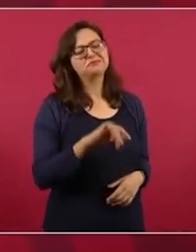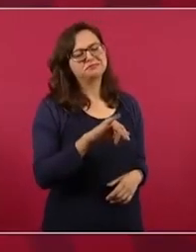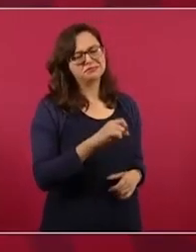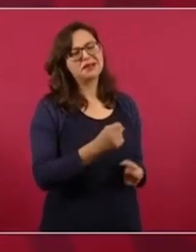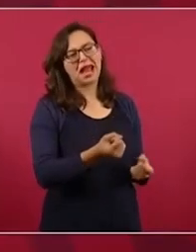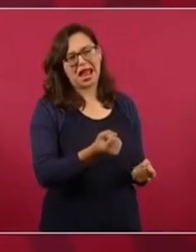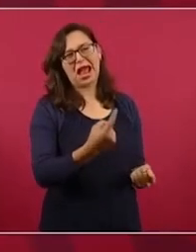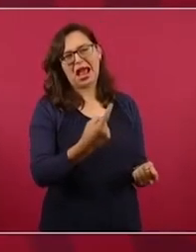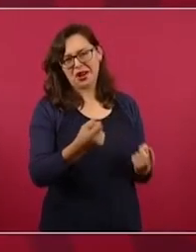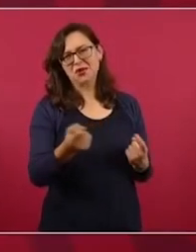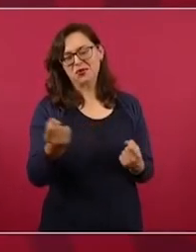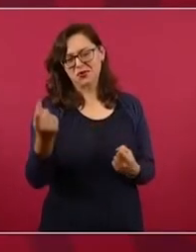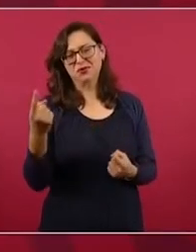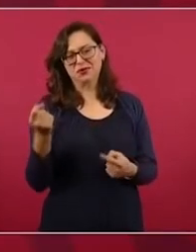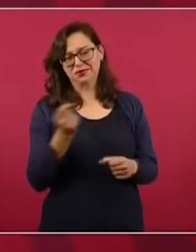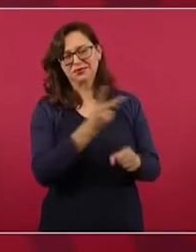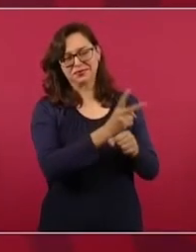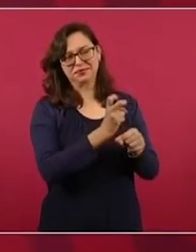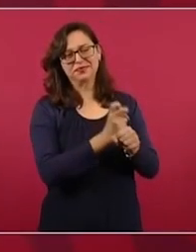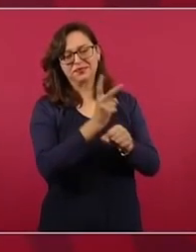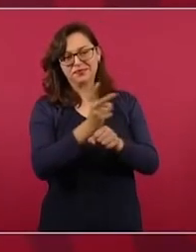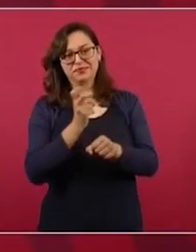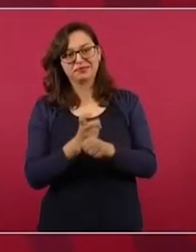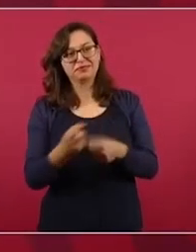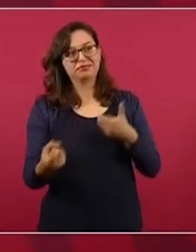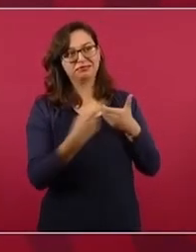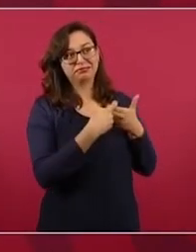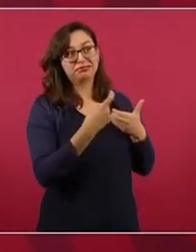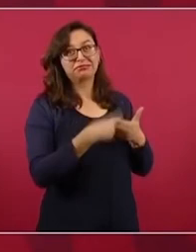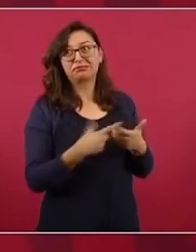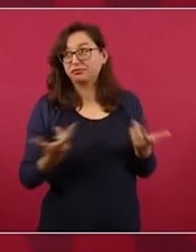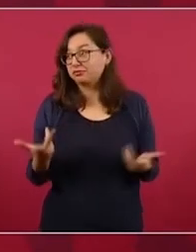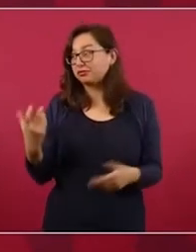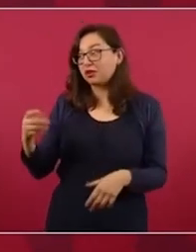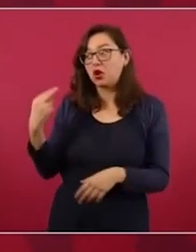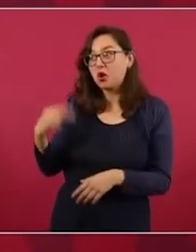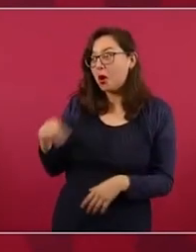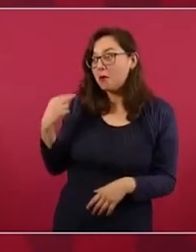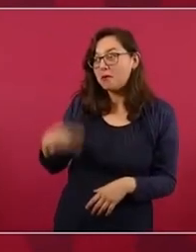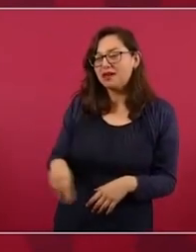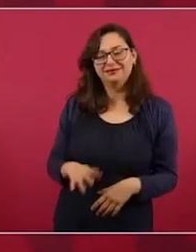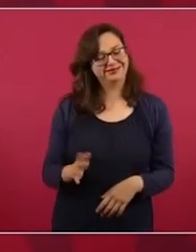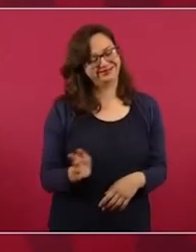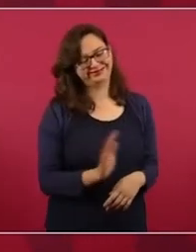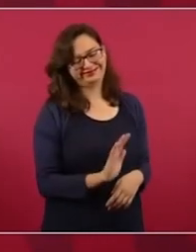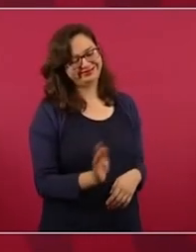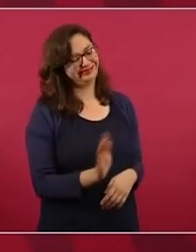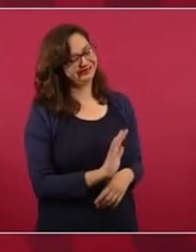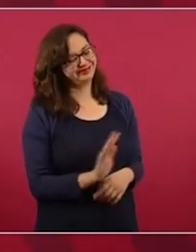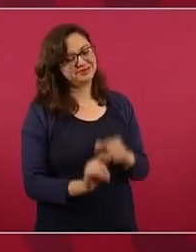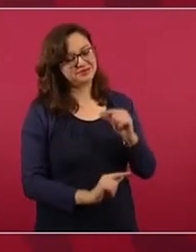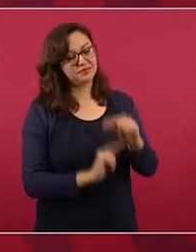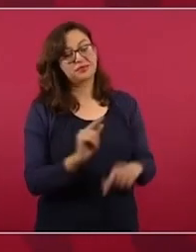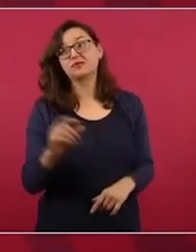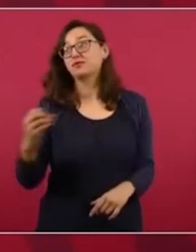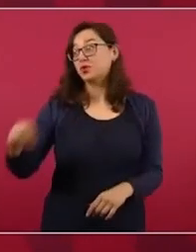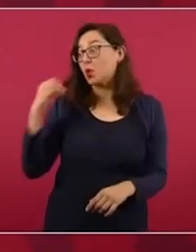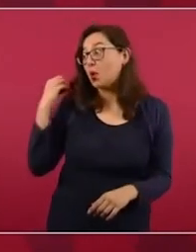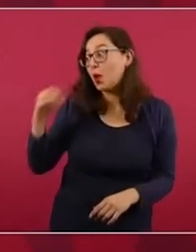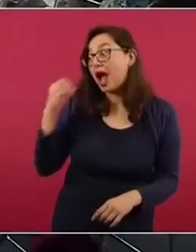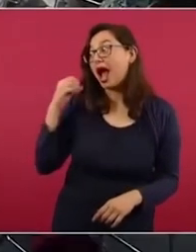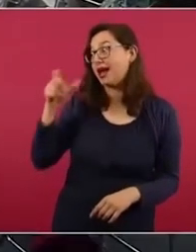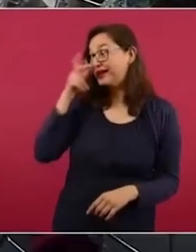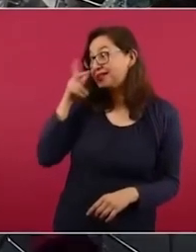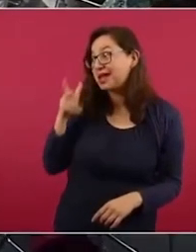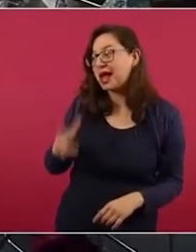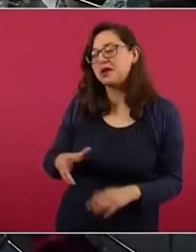No, es de Oaxaca, de Hidalgo. Poco a poco, poco a poco. Oaxaca, Hidalgo.